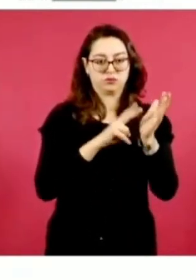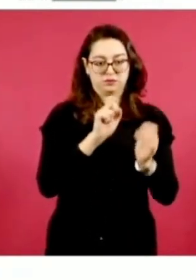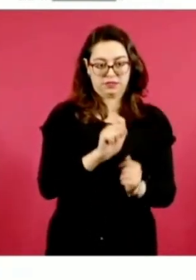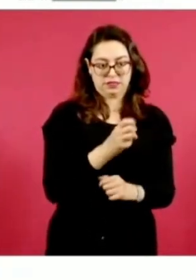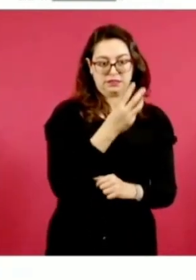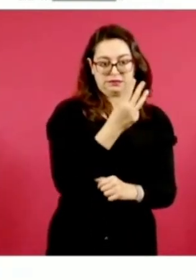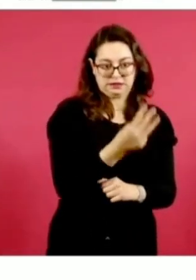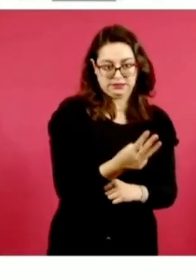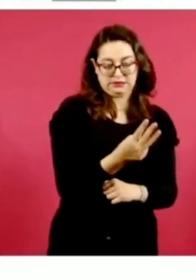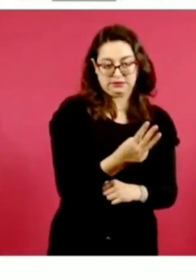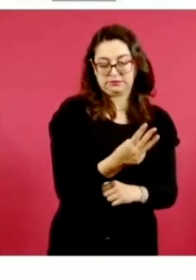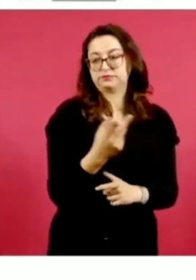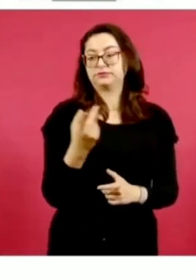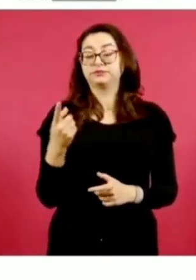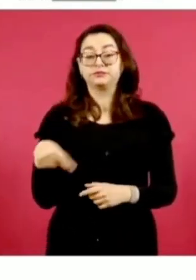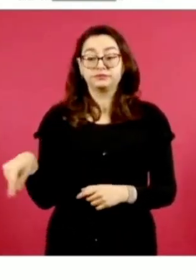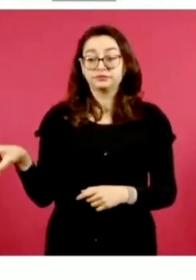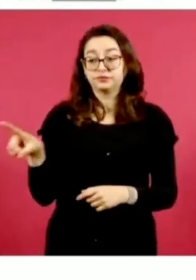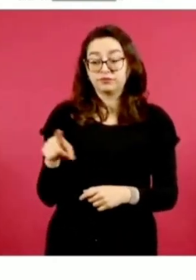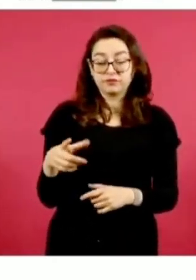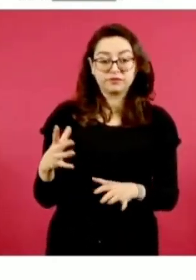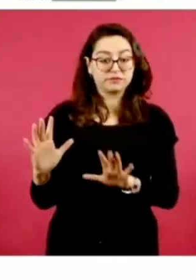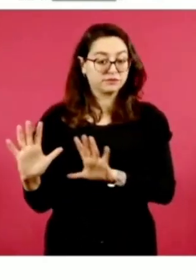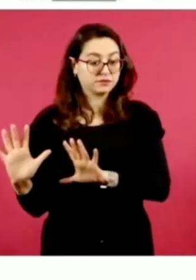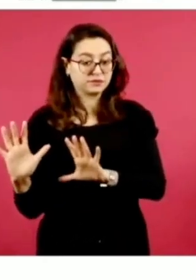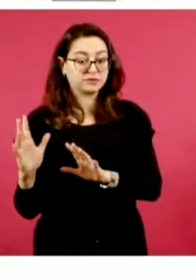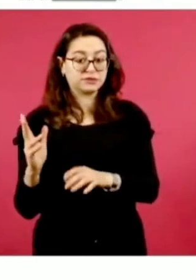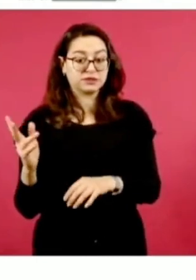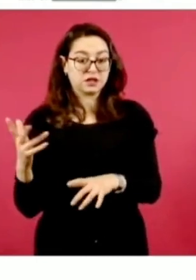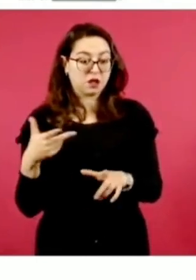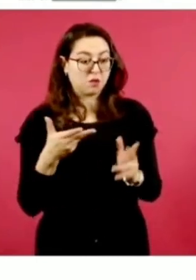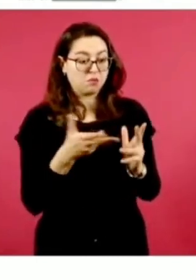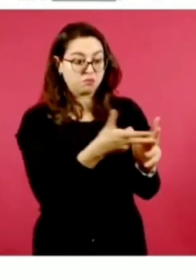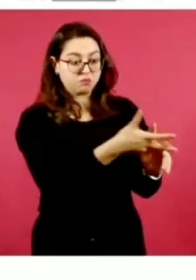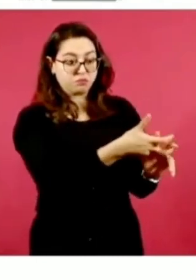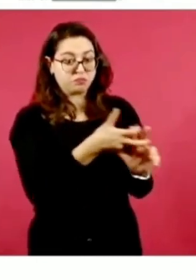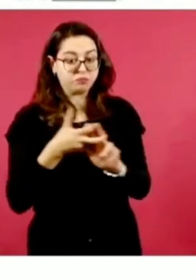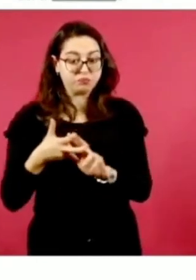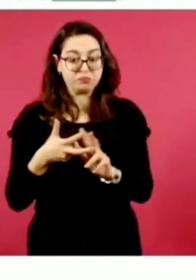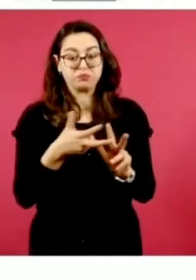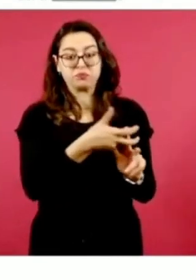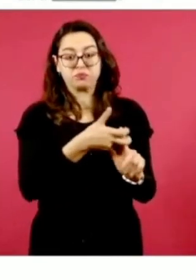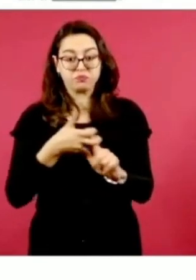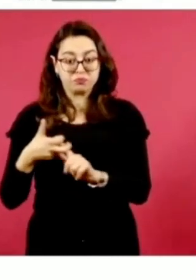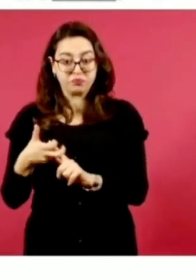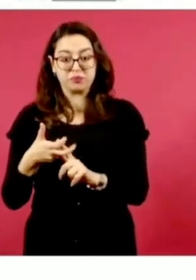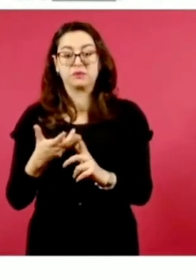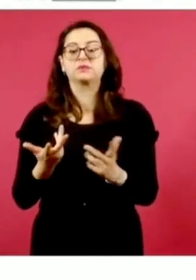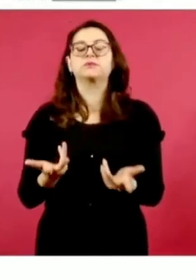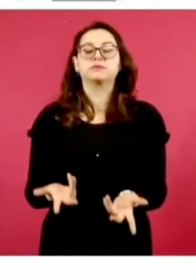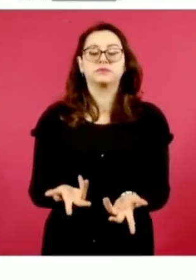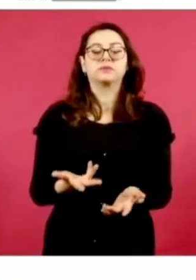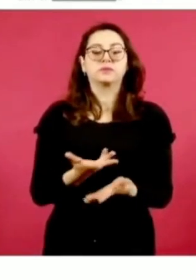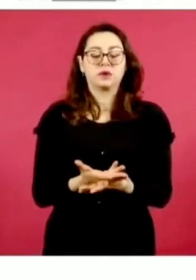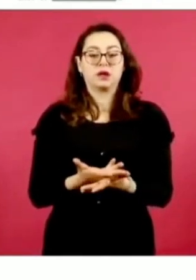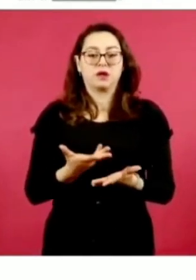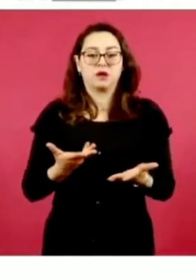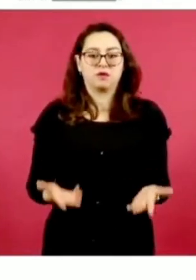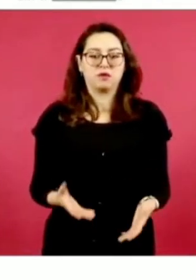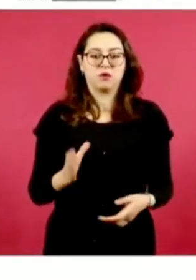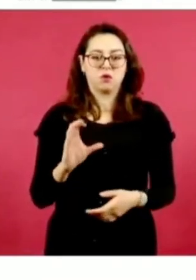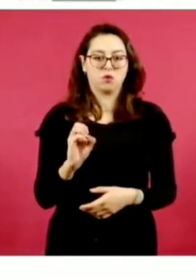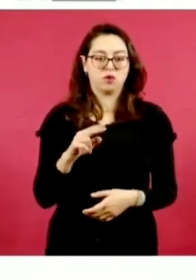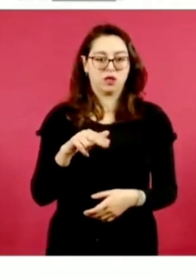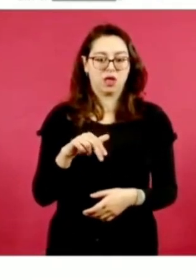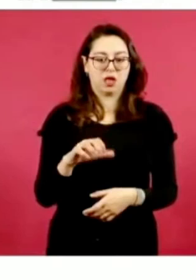estas detenciones se realizó un trabajo de investigación de gabinete y distintas diligencias a cargo de la CONAO, permitiendo